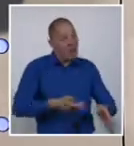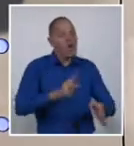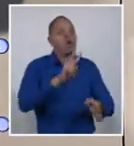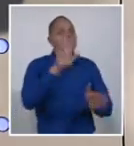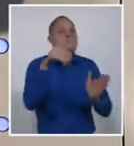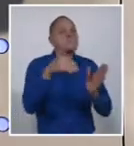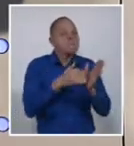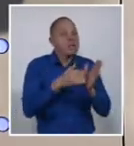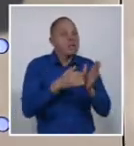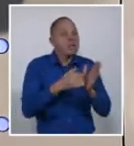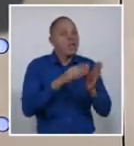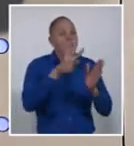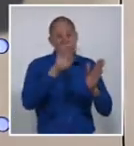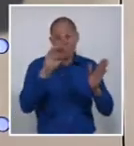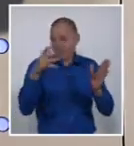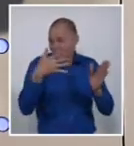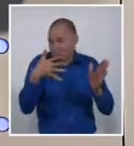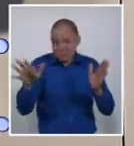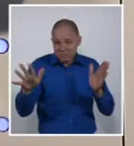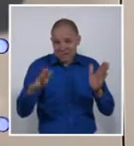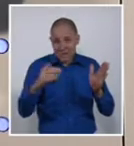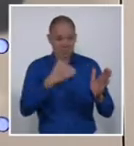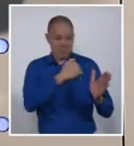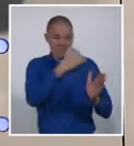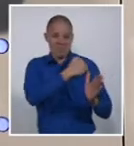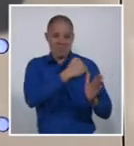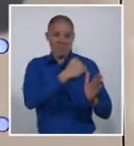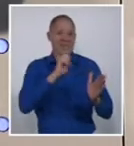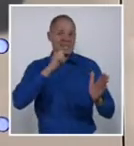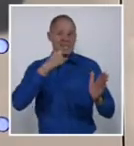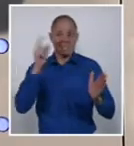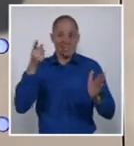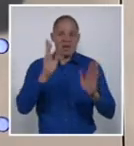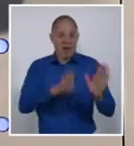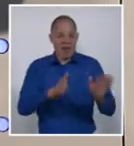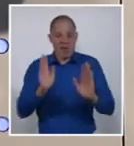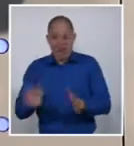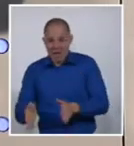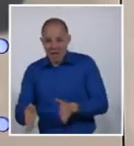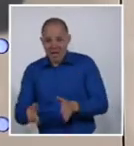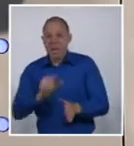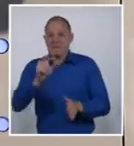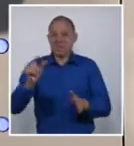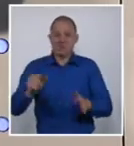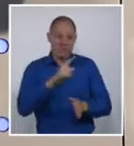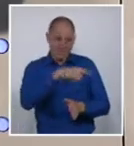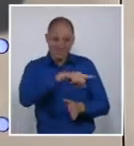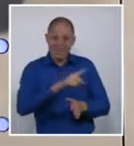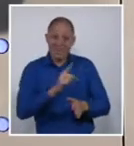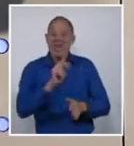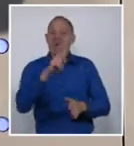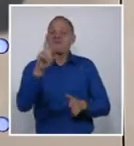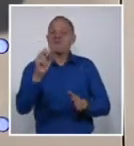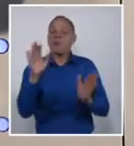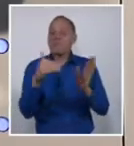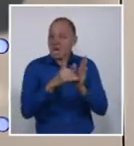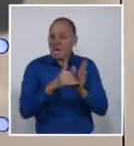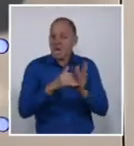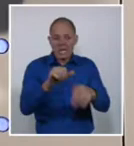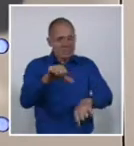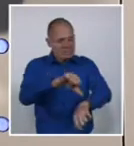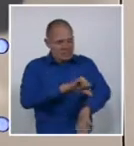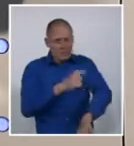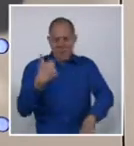estadounidenses y unos 20.500 han sido heridos, salirse de Afganistán sin